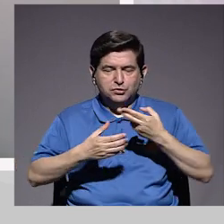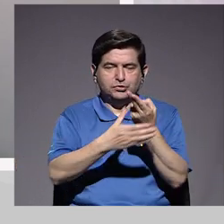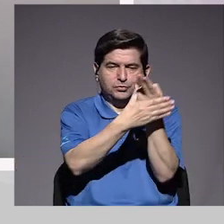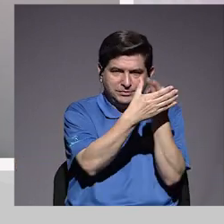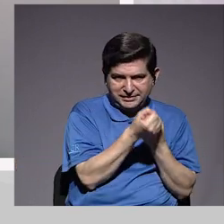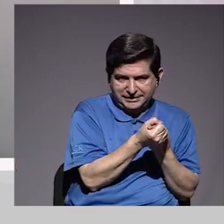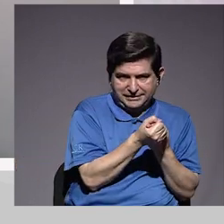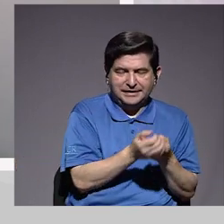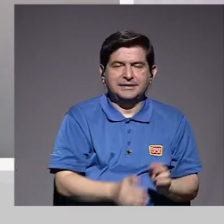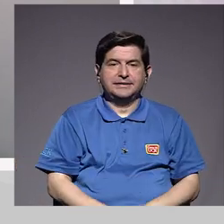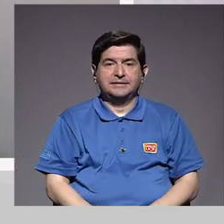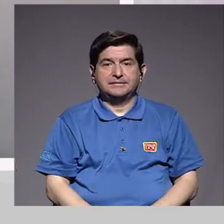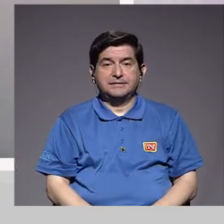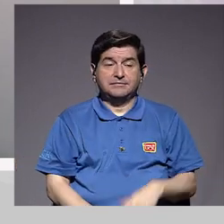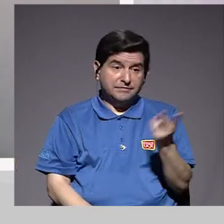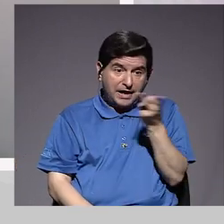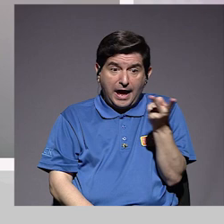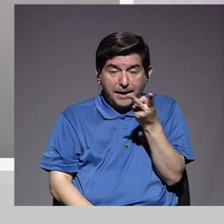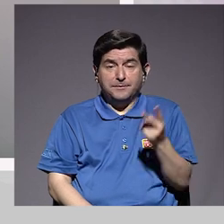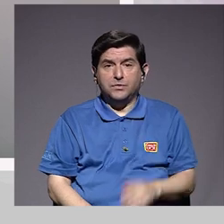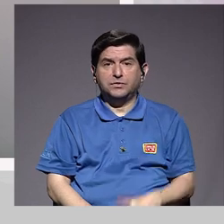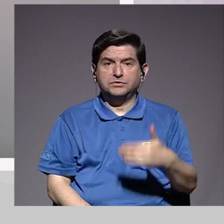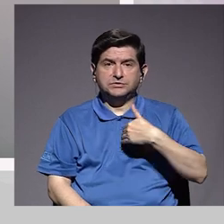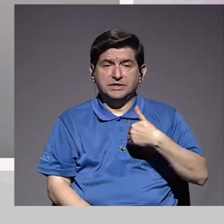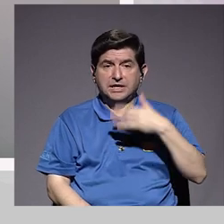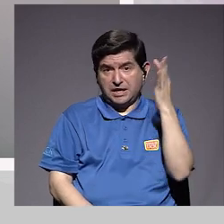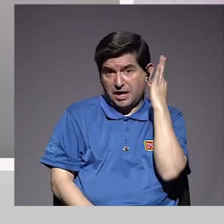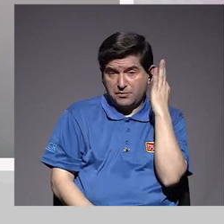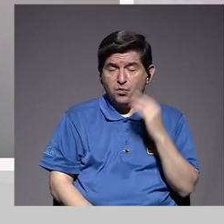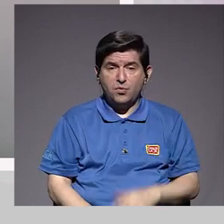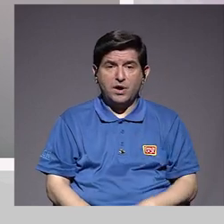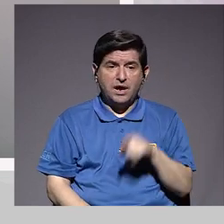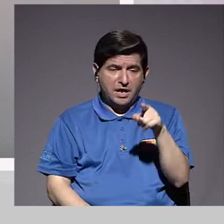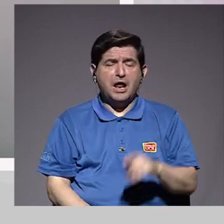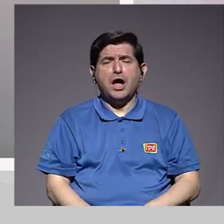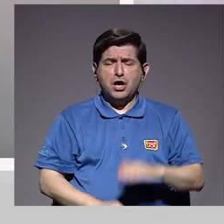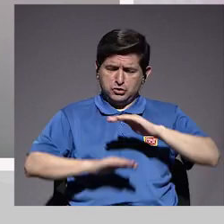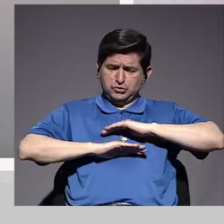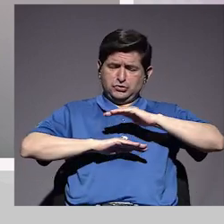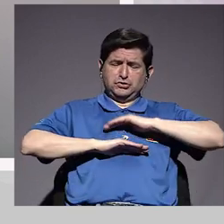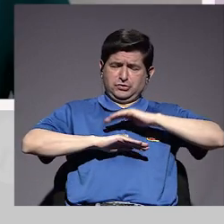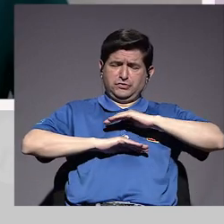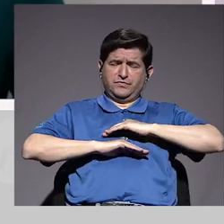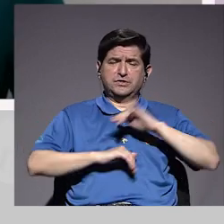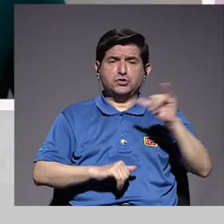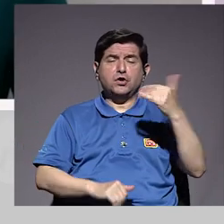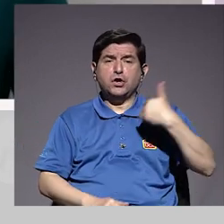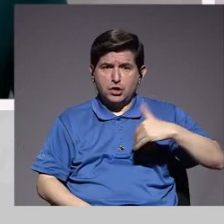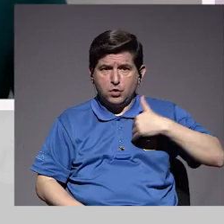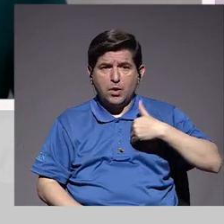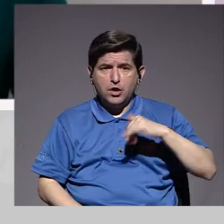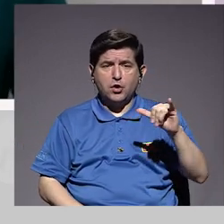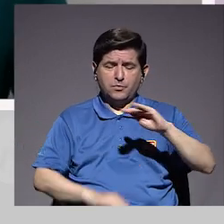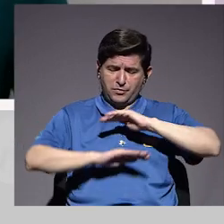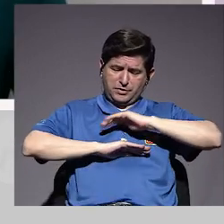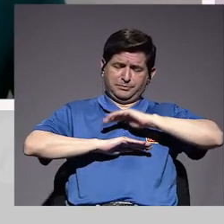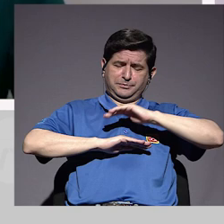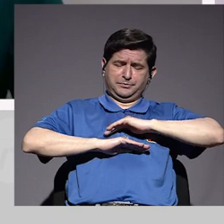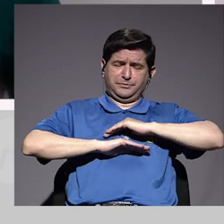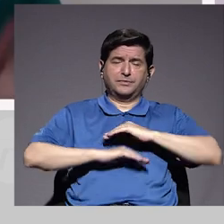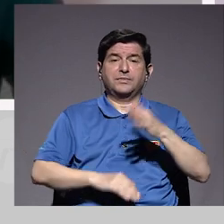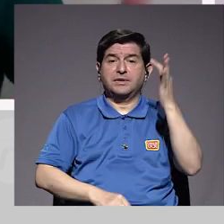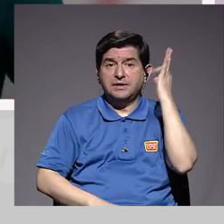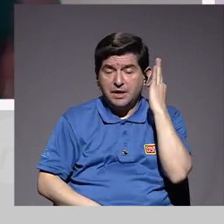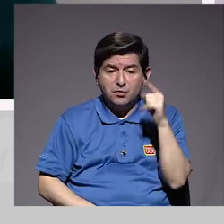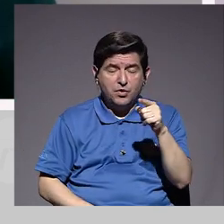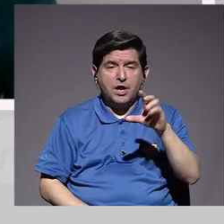pareja. De la pareja, los dos, porque si tenemos una mujer que tiene orgasmos muy satisfactoriamente, como hombre también debe sentirse muy satisfecho de